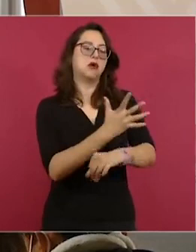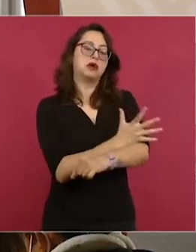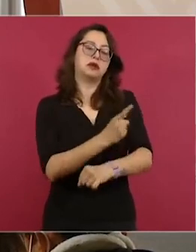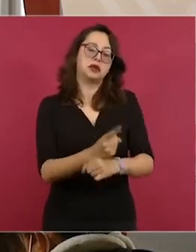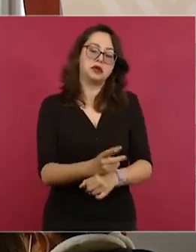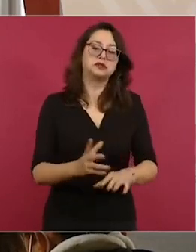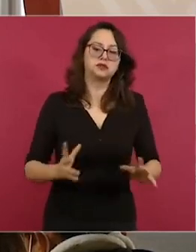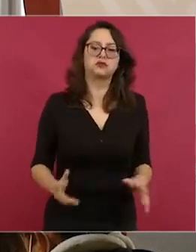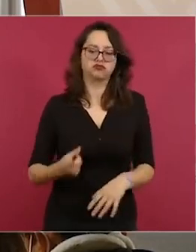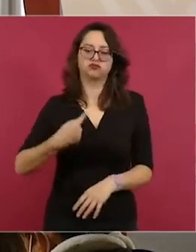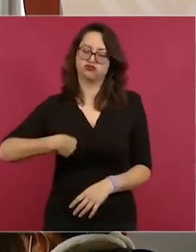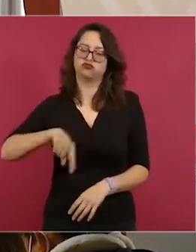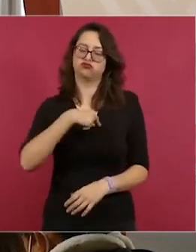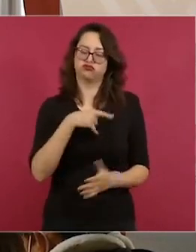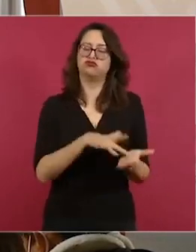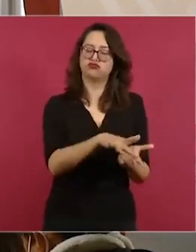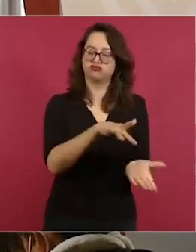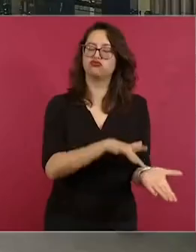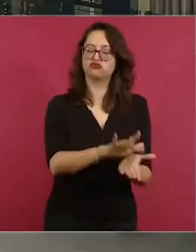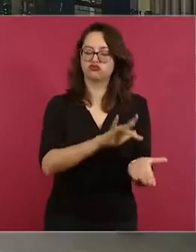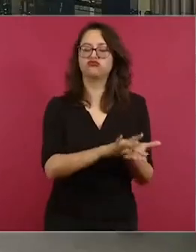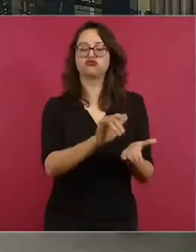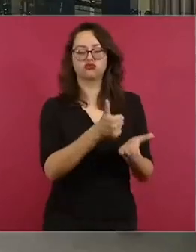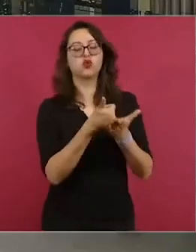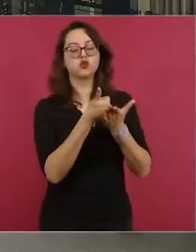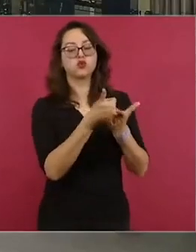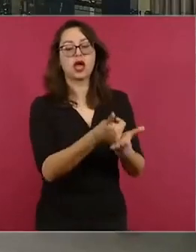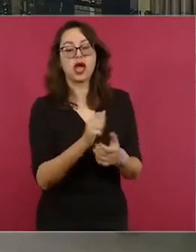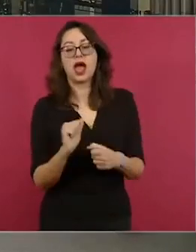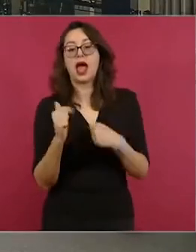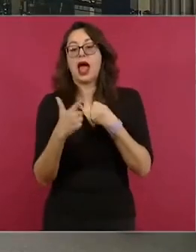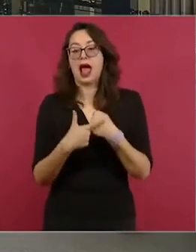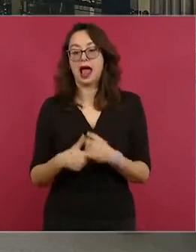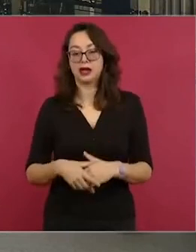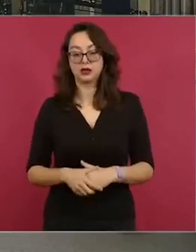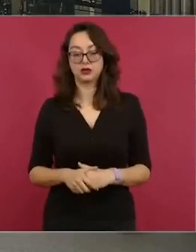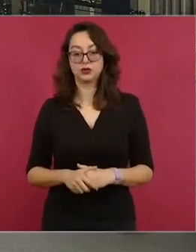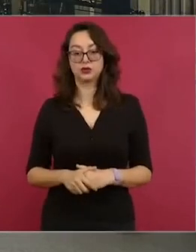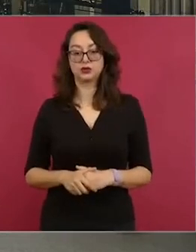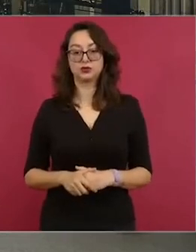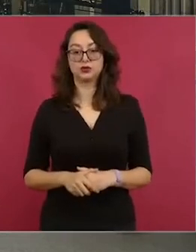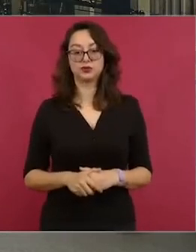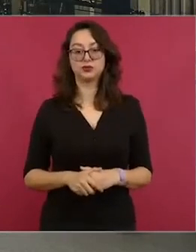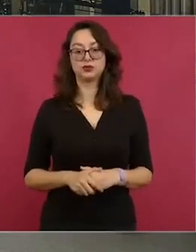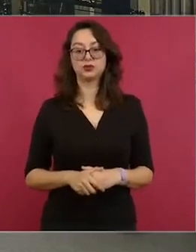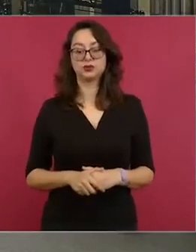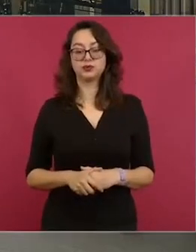hay que ayudarlo, hay que ayudarlo, porque además es poco lo